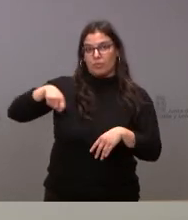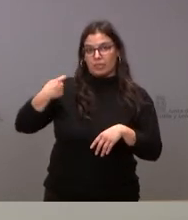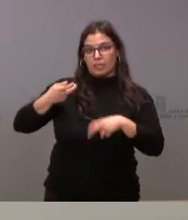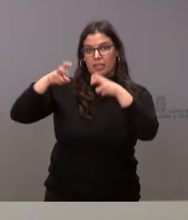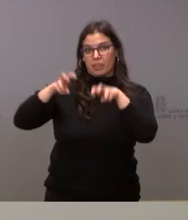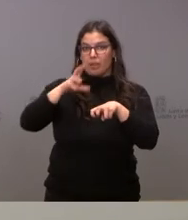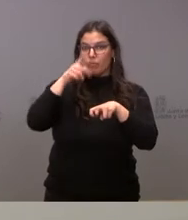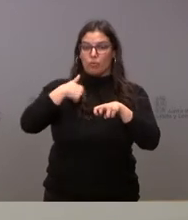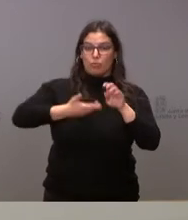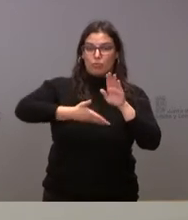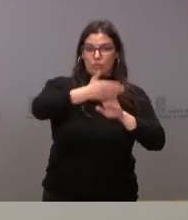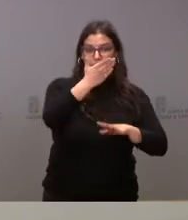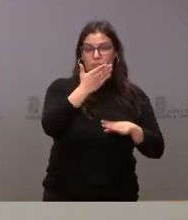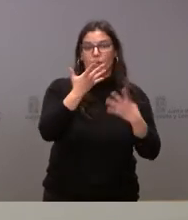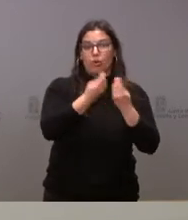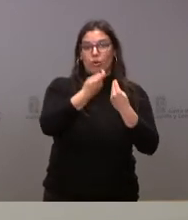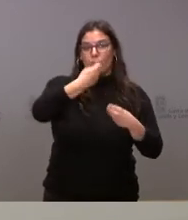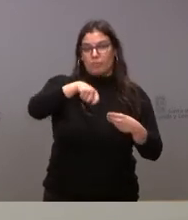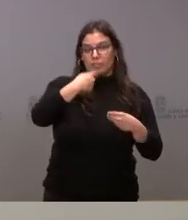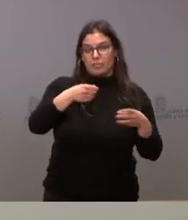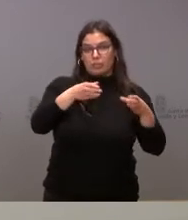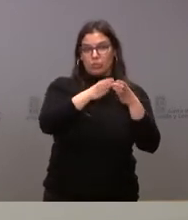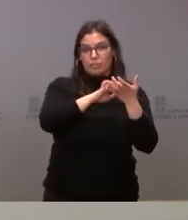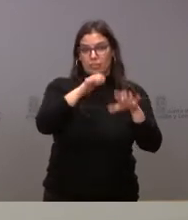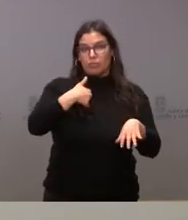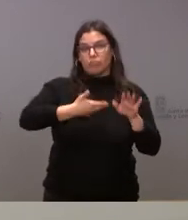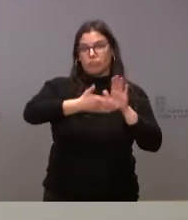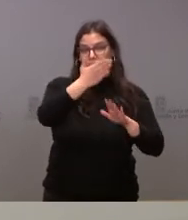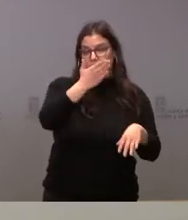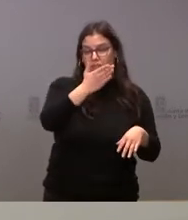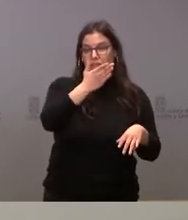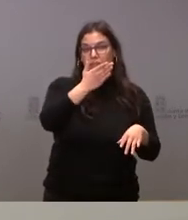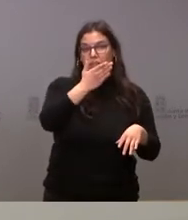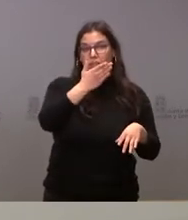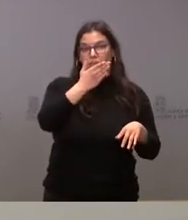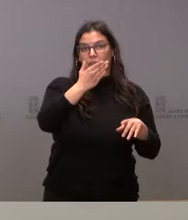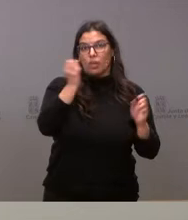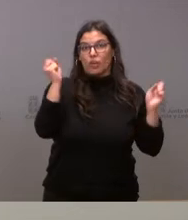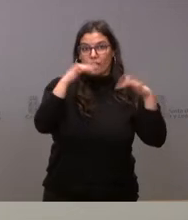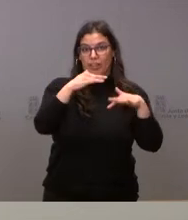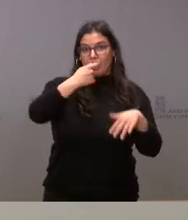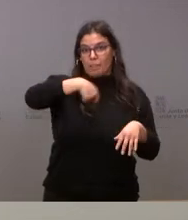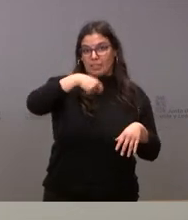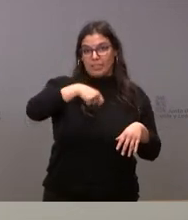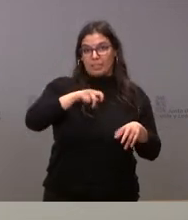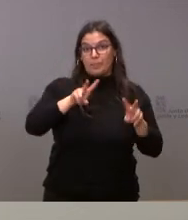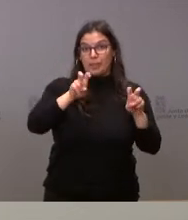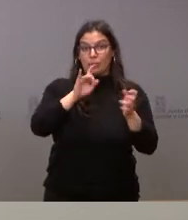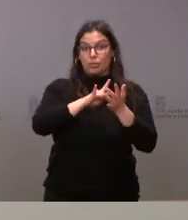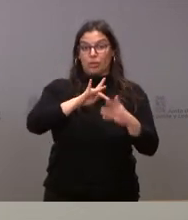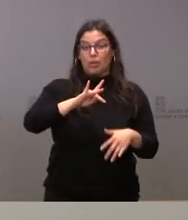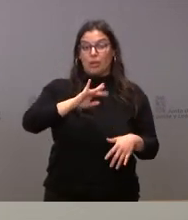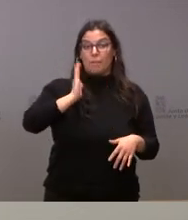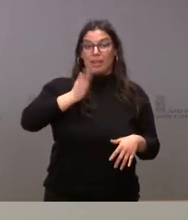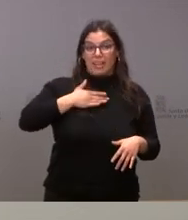yo iba a asistir con el presidente de la Junta de Castilla y León a la conferencia de presidentes que iba a tener lugar en la isla de La